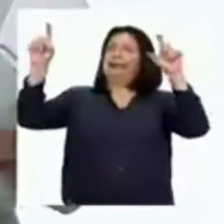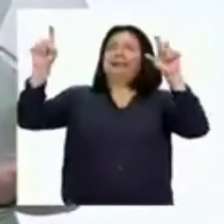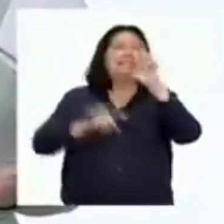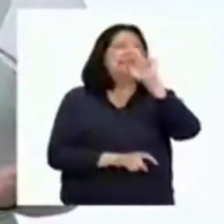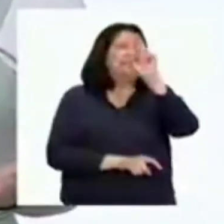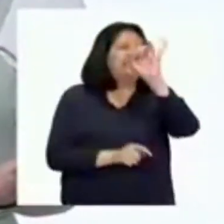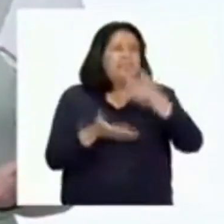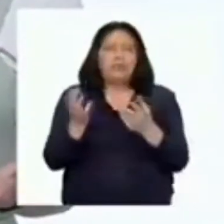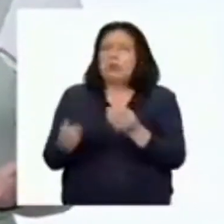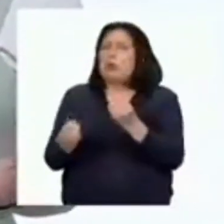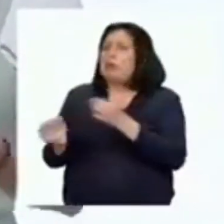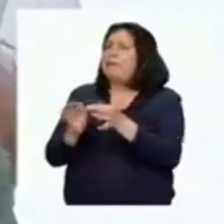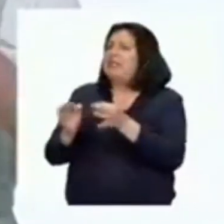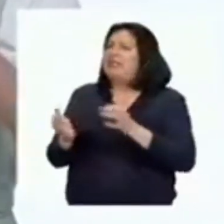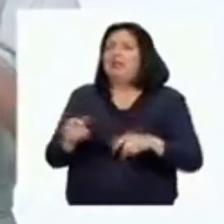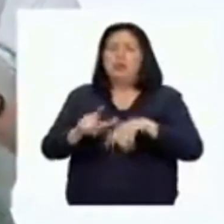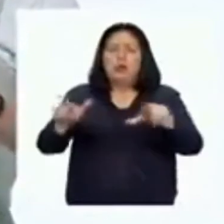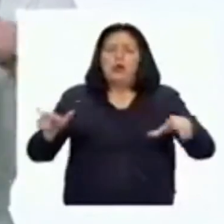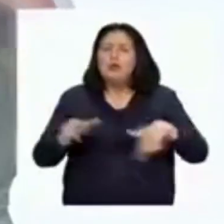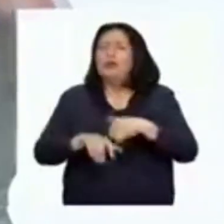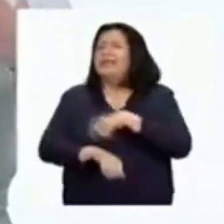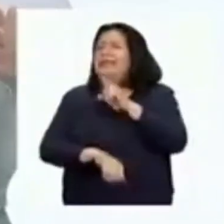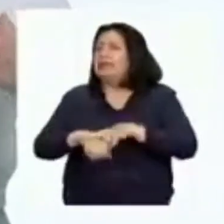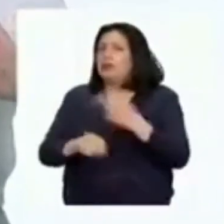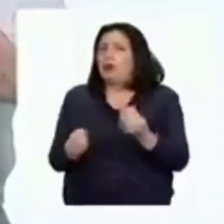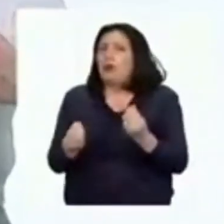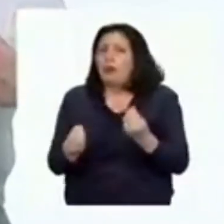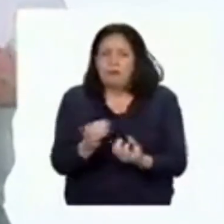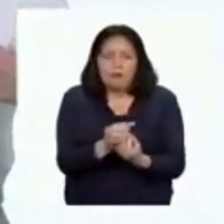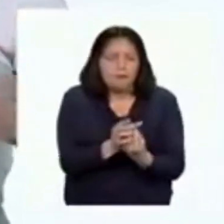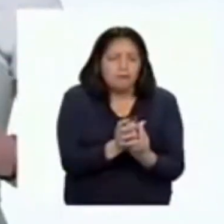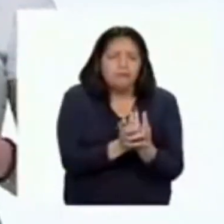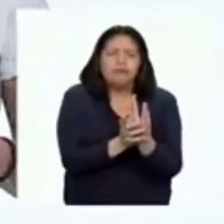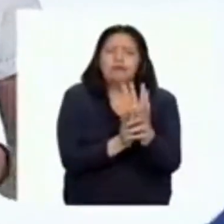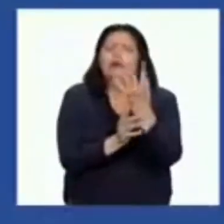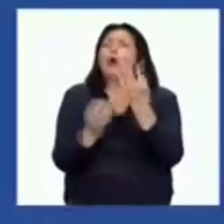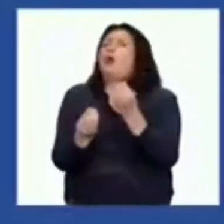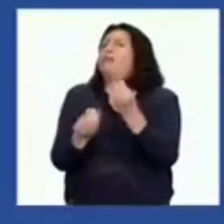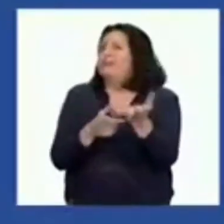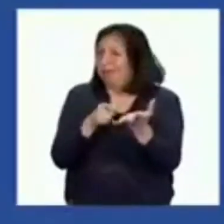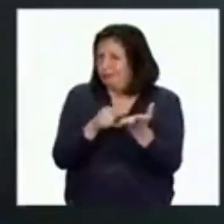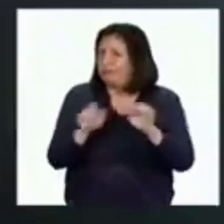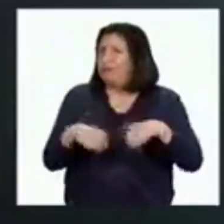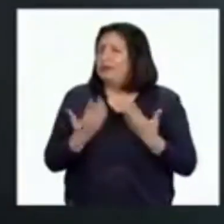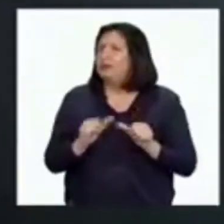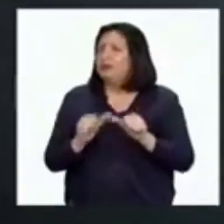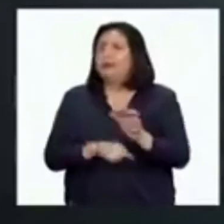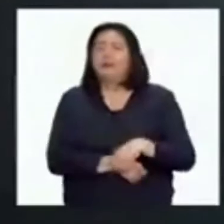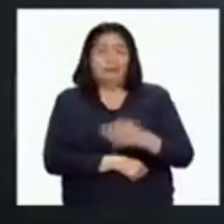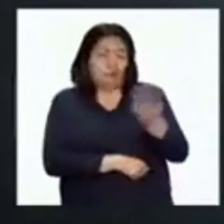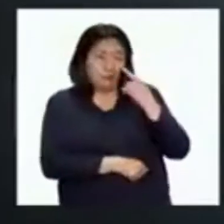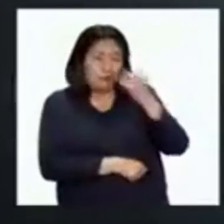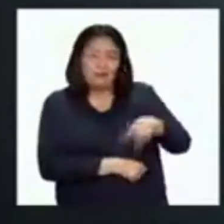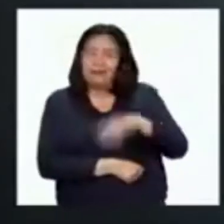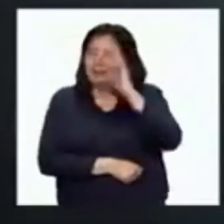explica cómo en nuestras áreas naturales la flora desarrolla esta capacidad. ¿Quieren conocerlo? Hola, Paola.